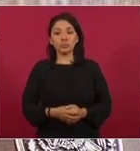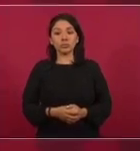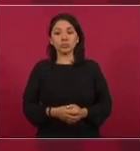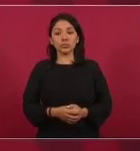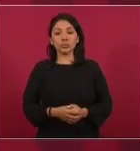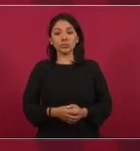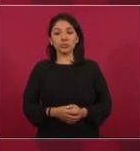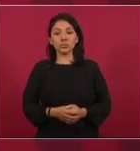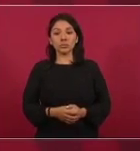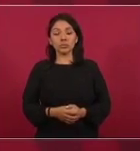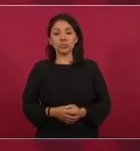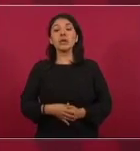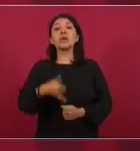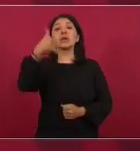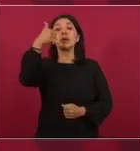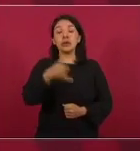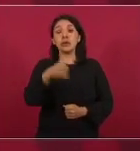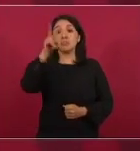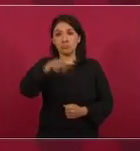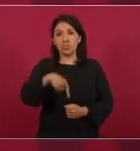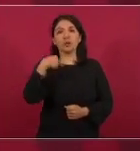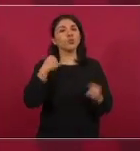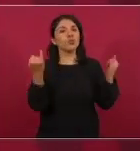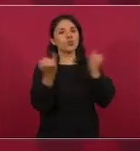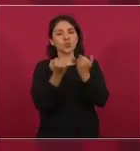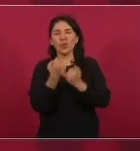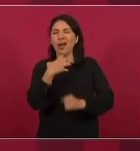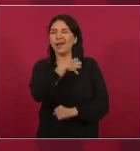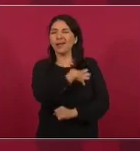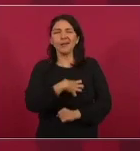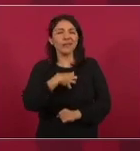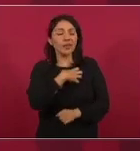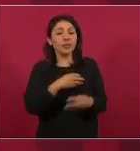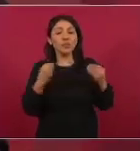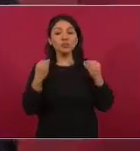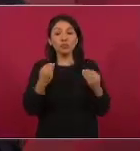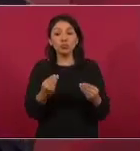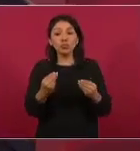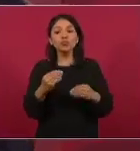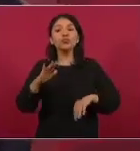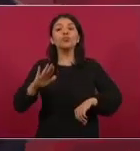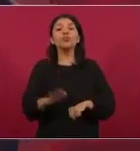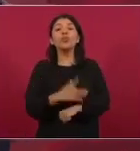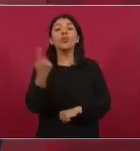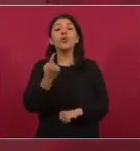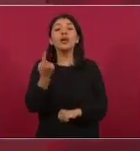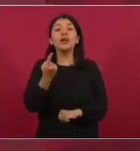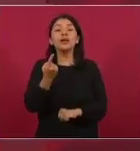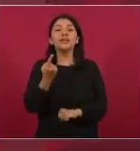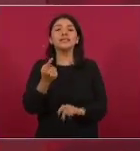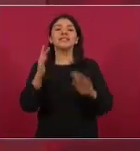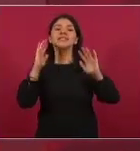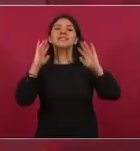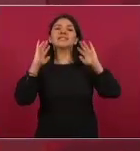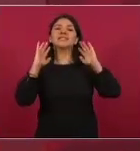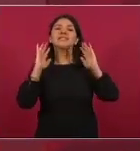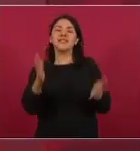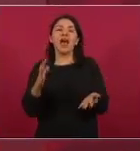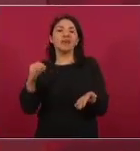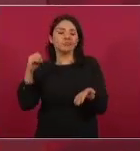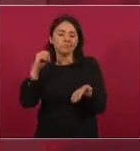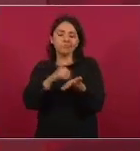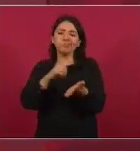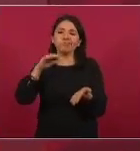estoy muy contento porque se nacionalizó